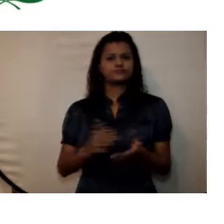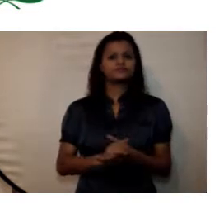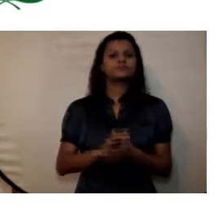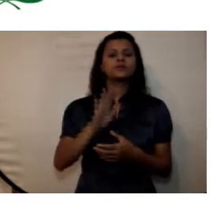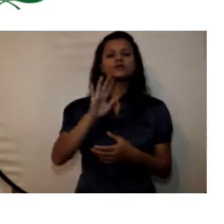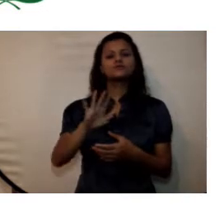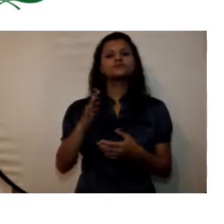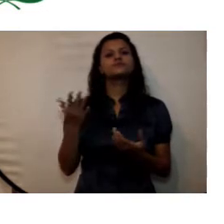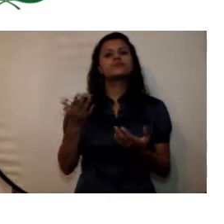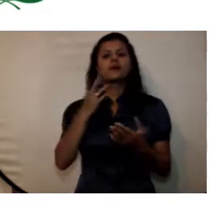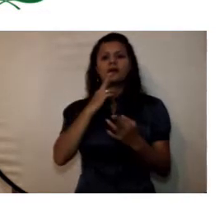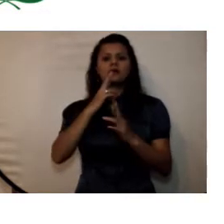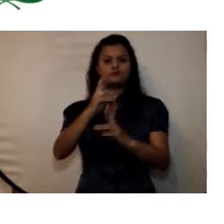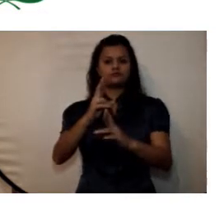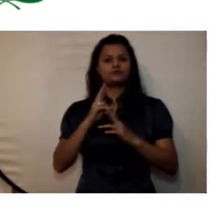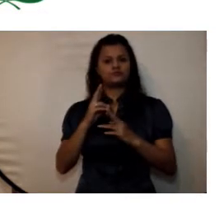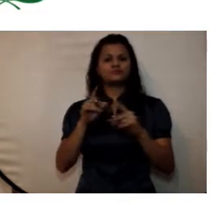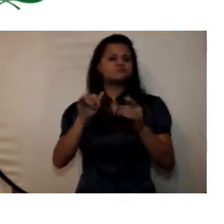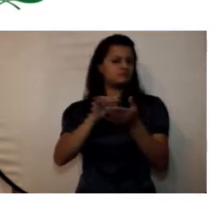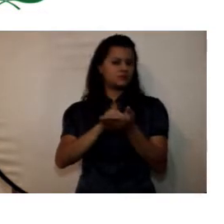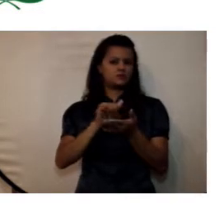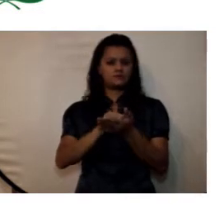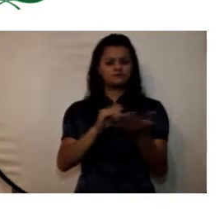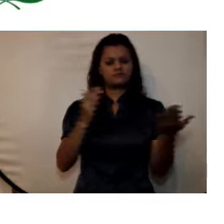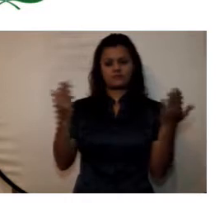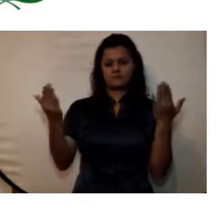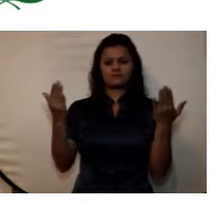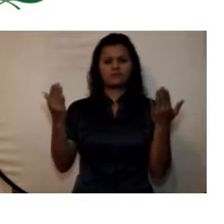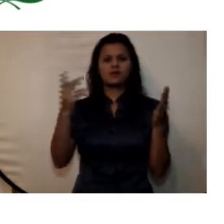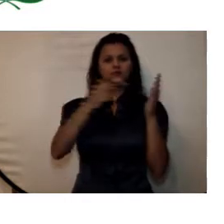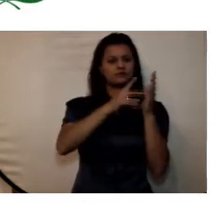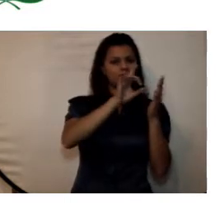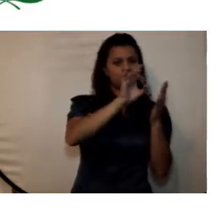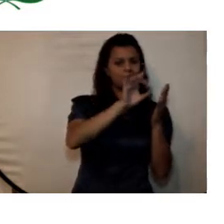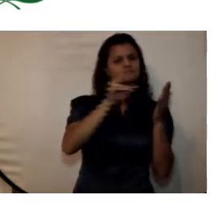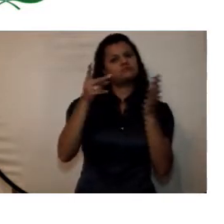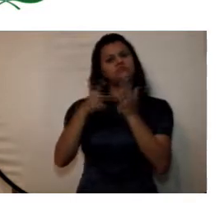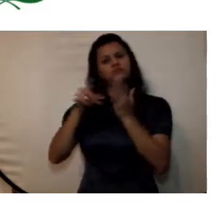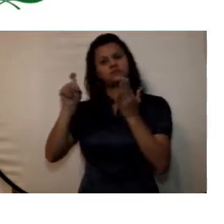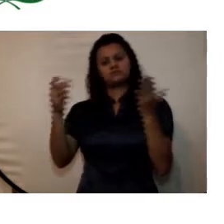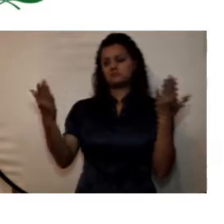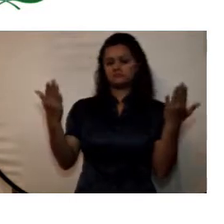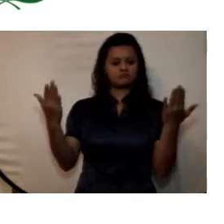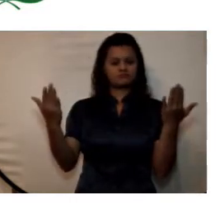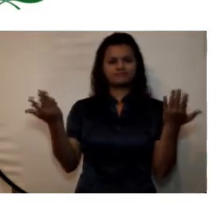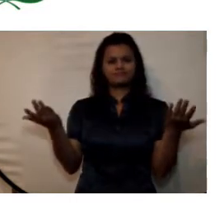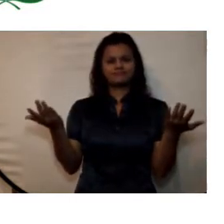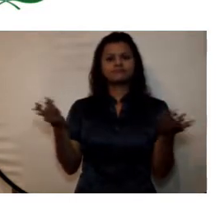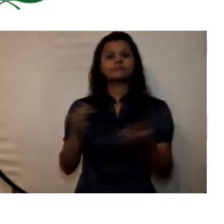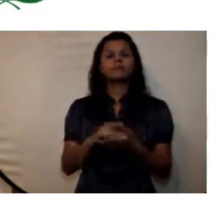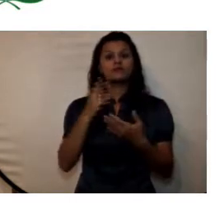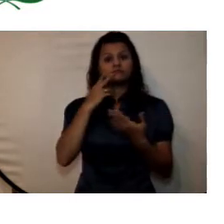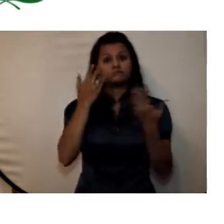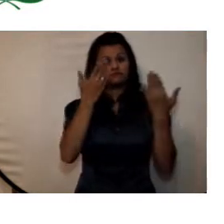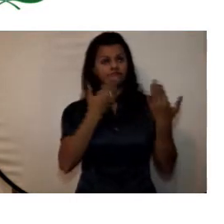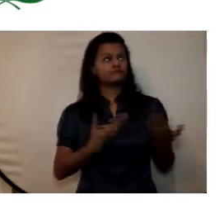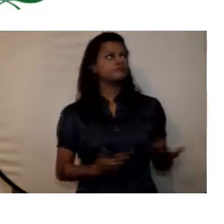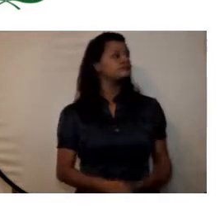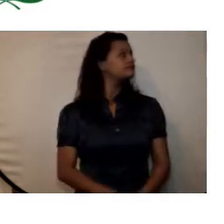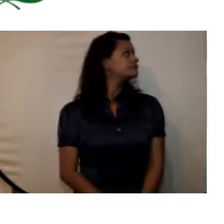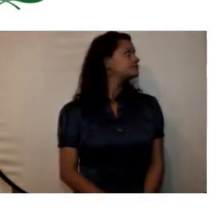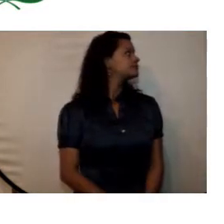de resultados comparativo también con el 2015 como se puede apreciar el principal